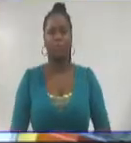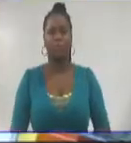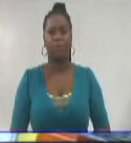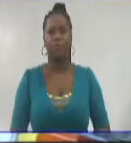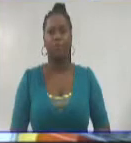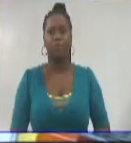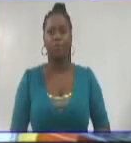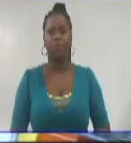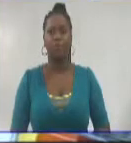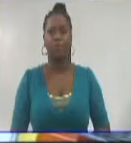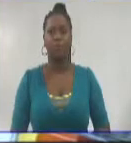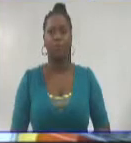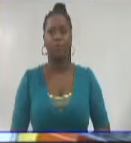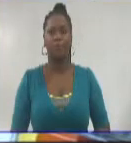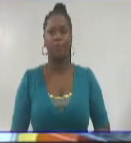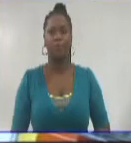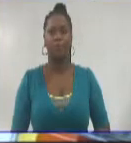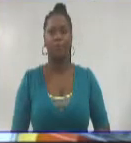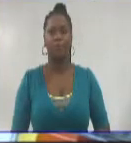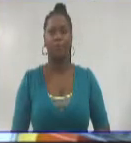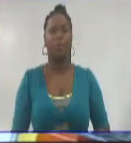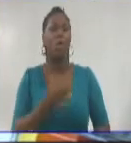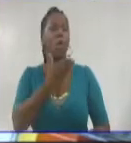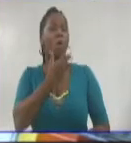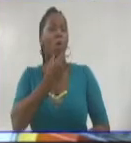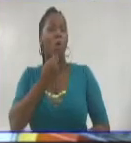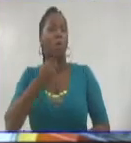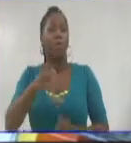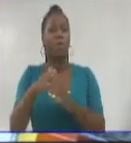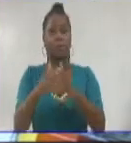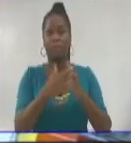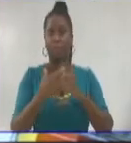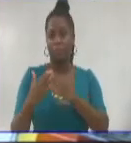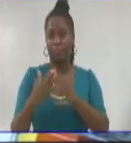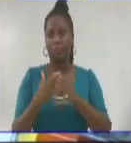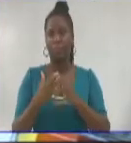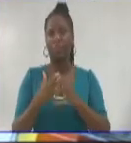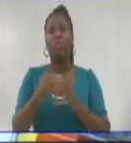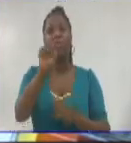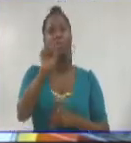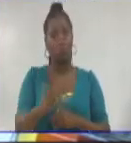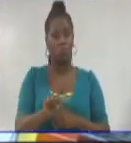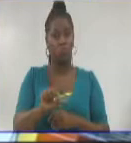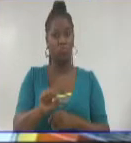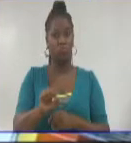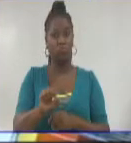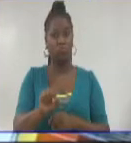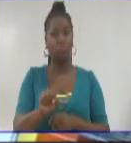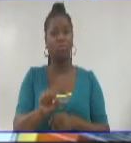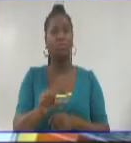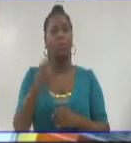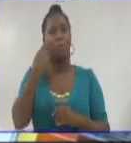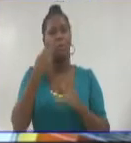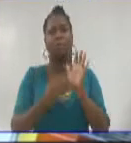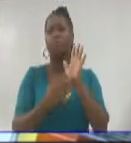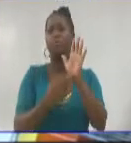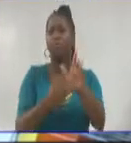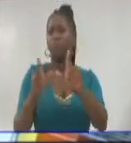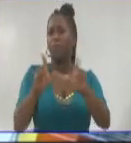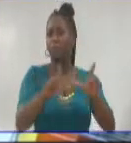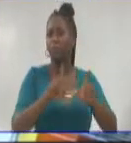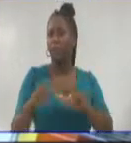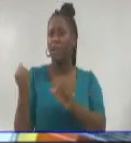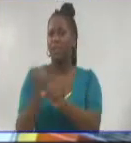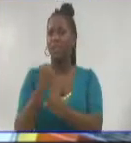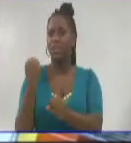También conocemos en esta emisión que jóvenes de la comunidad de Ho Chi Minh del Consejo Popular Sur Isleta recibieron reconocimientos por su